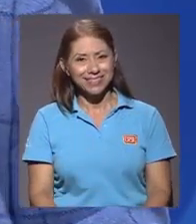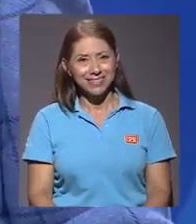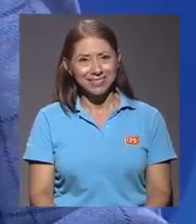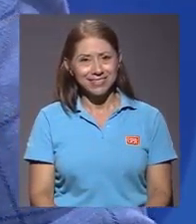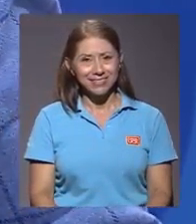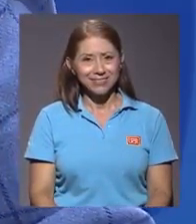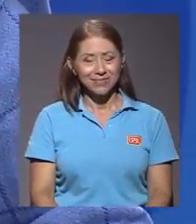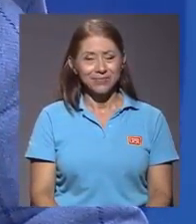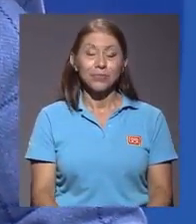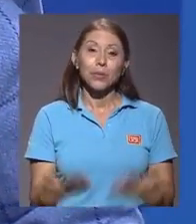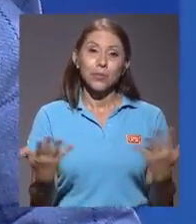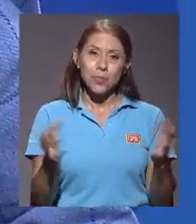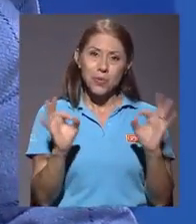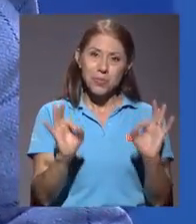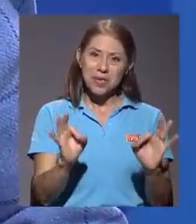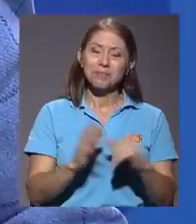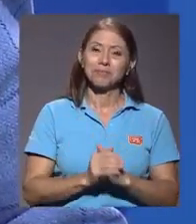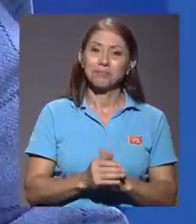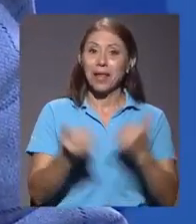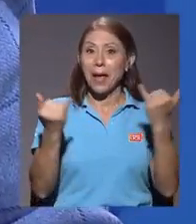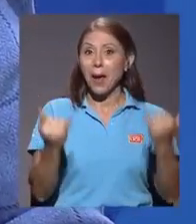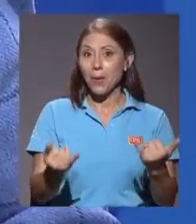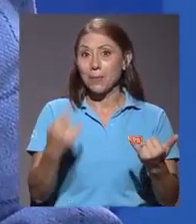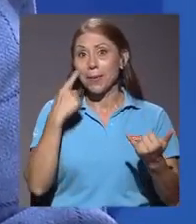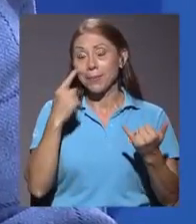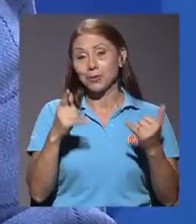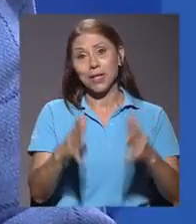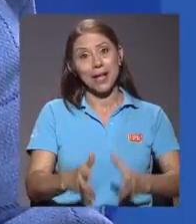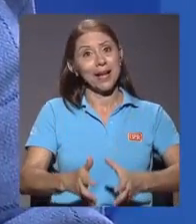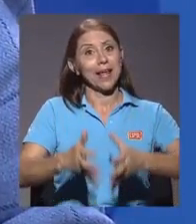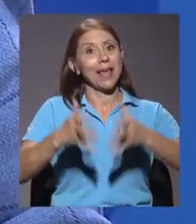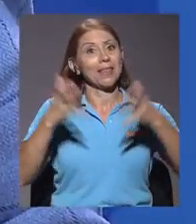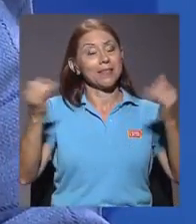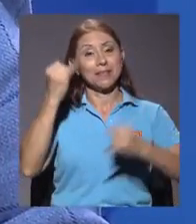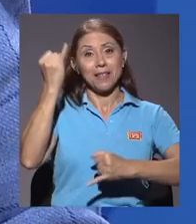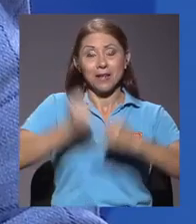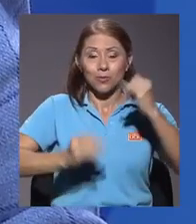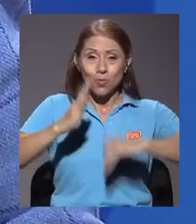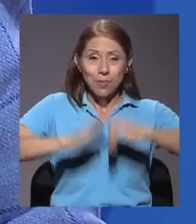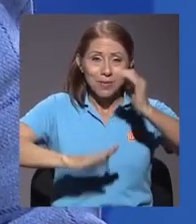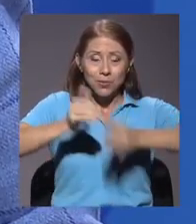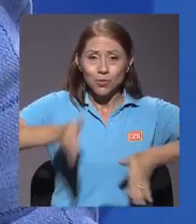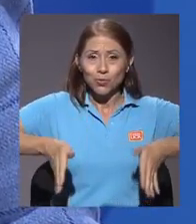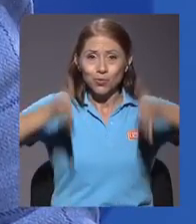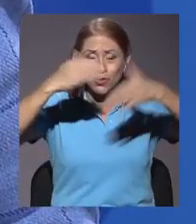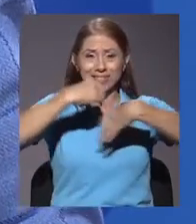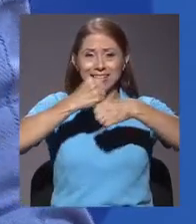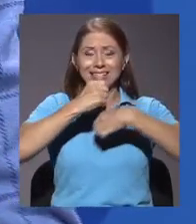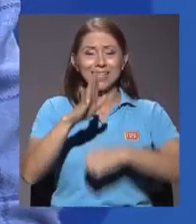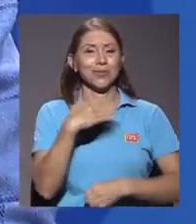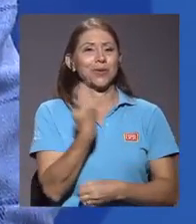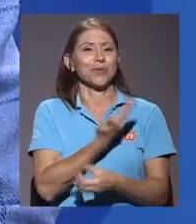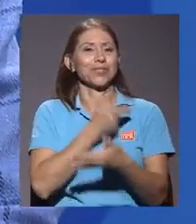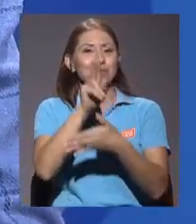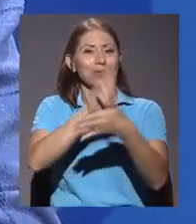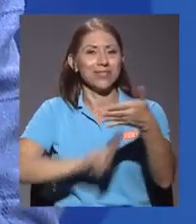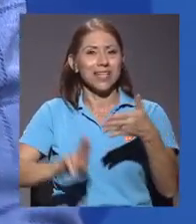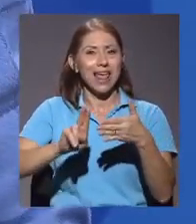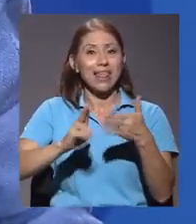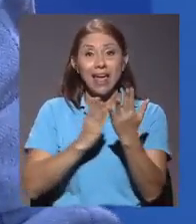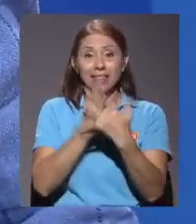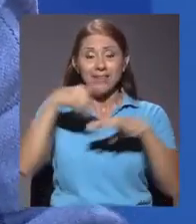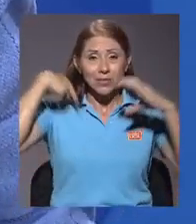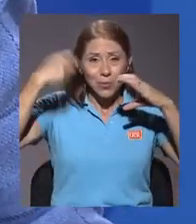Muy bien, apreciamos la magnitud de las últimas construcciones que se han realizado en nuestra universidad en un audiovisual